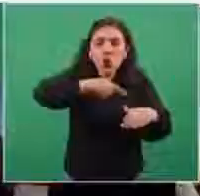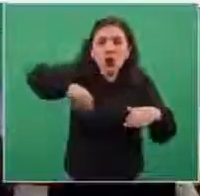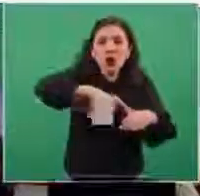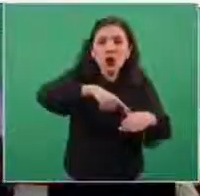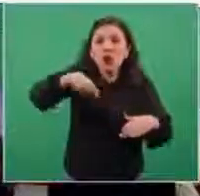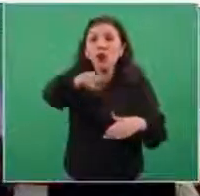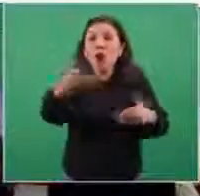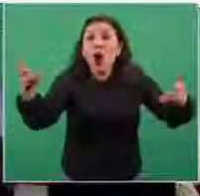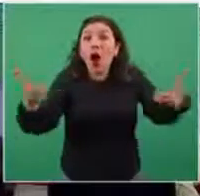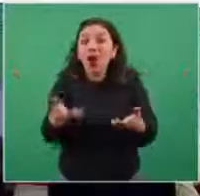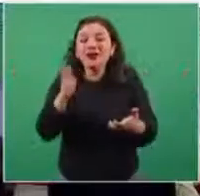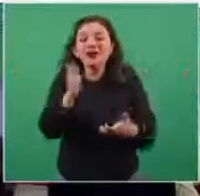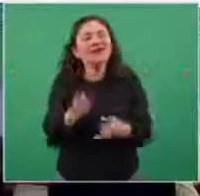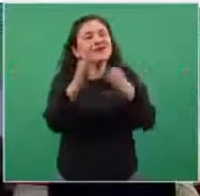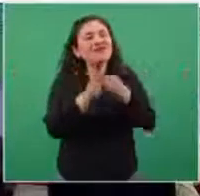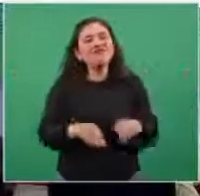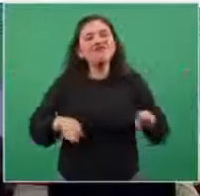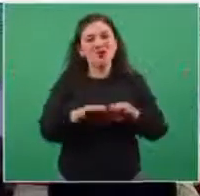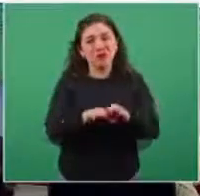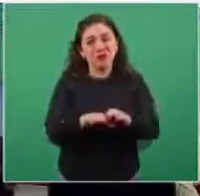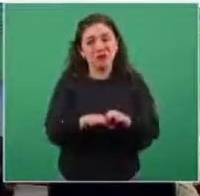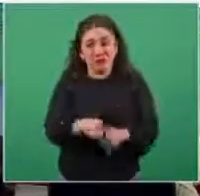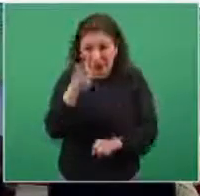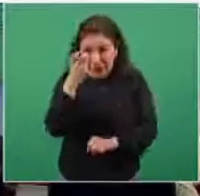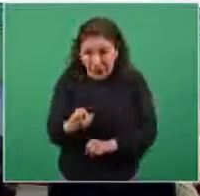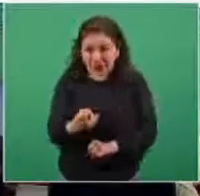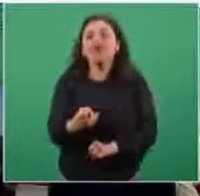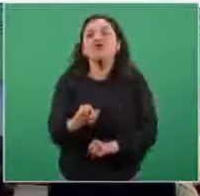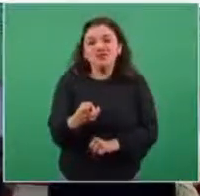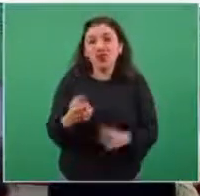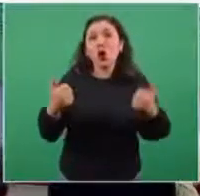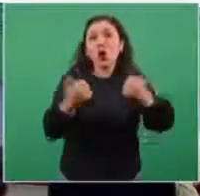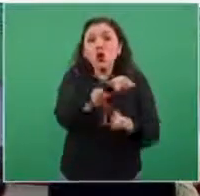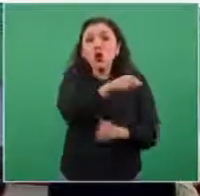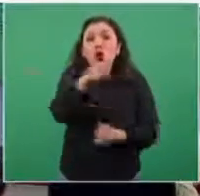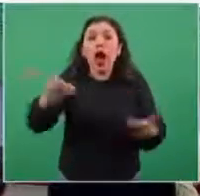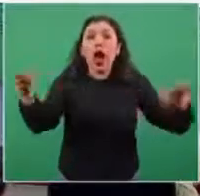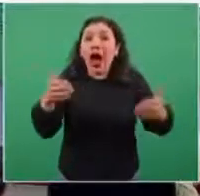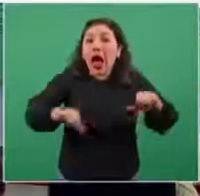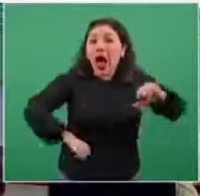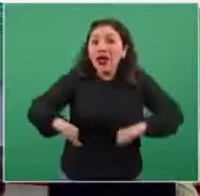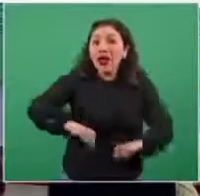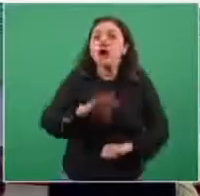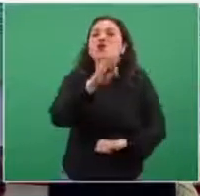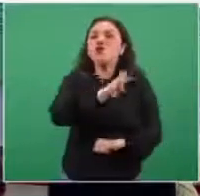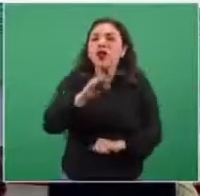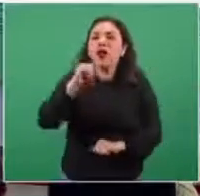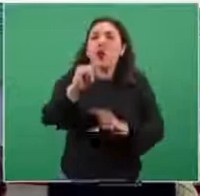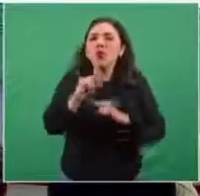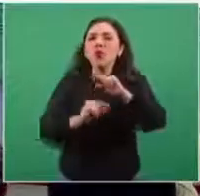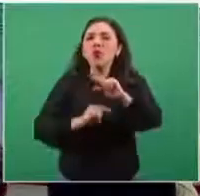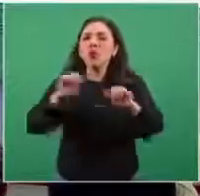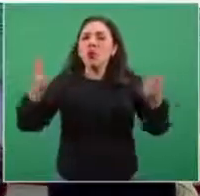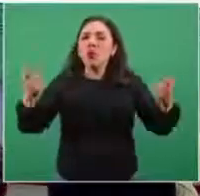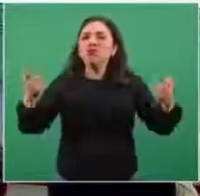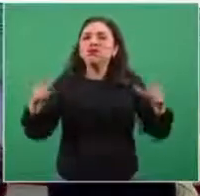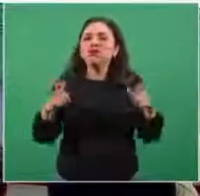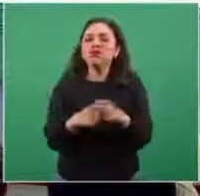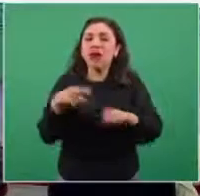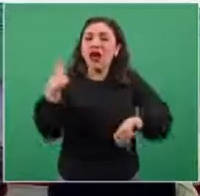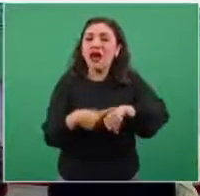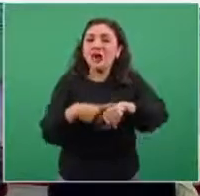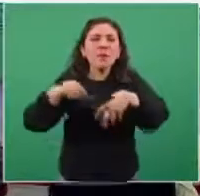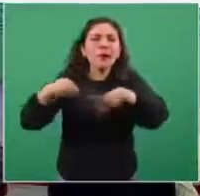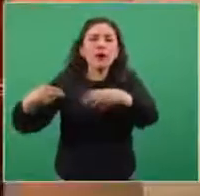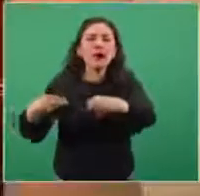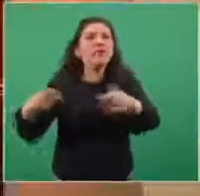y para esto podríamos, a través de la acción comunitaria, disminuir justamente el número de contagios